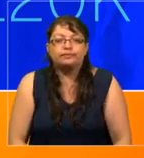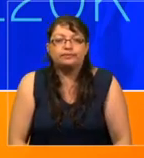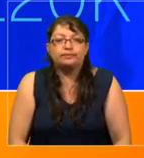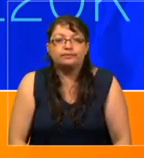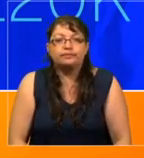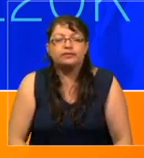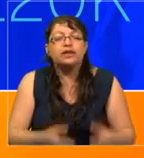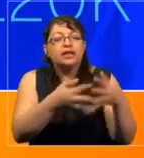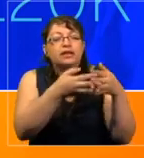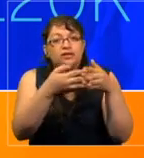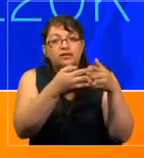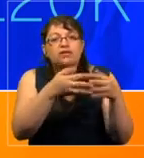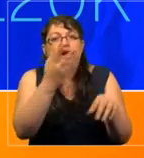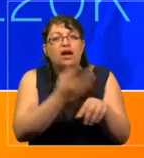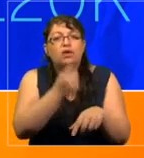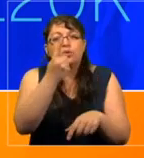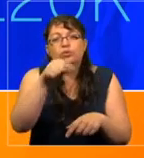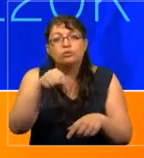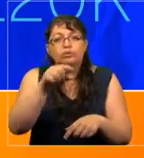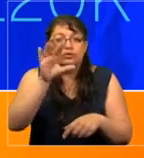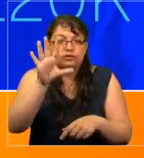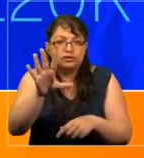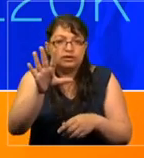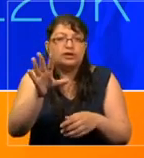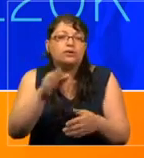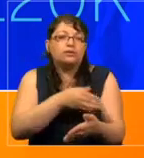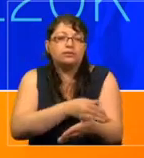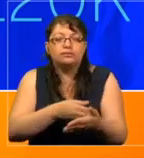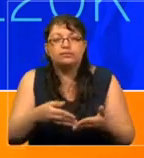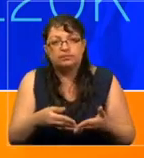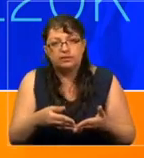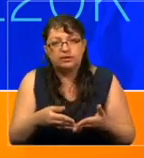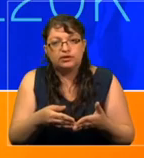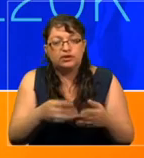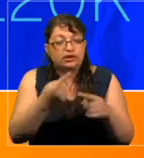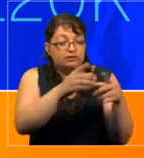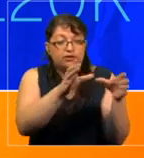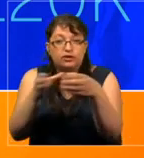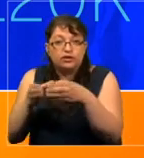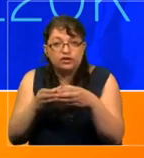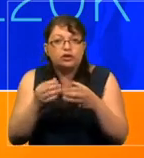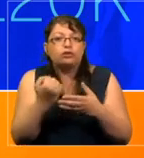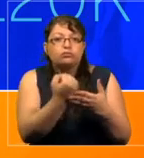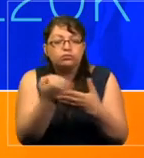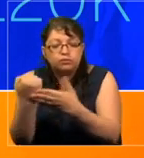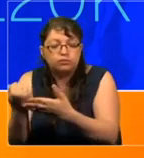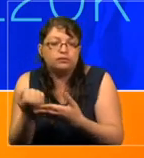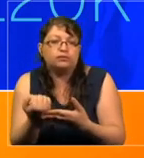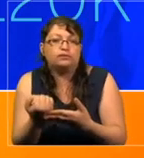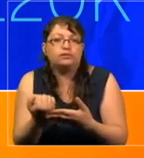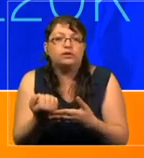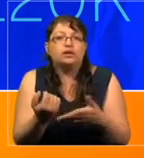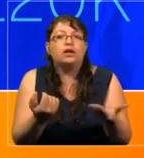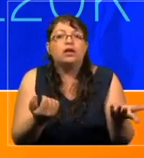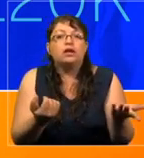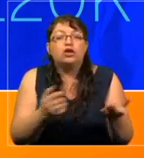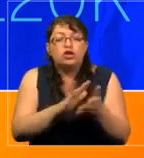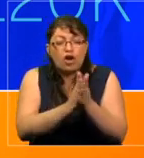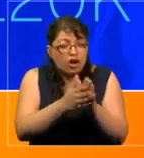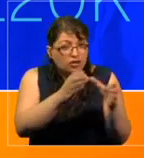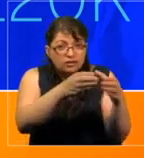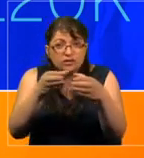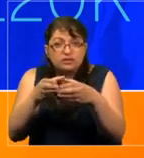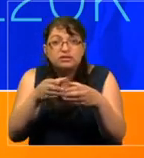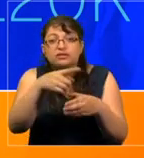En Estados Unidos hay 1.5 millones de organizaciones de caridad. Todas estas organizaciones